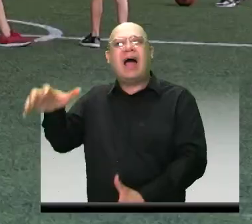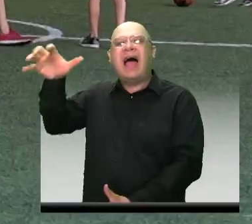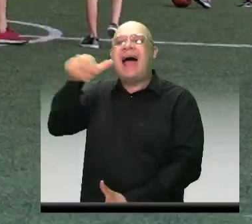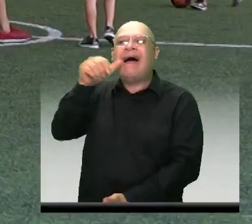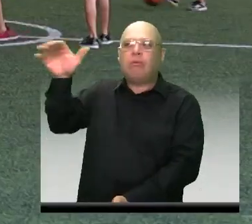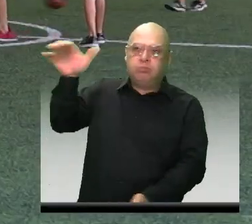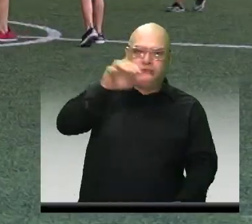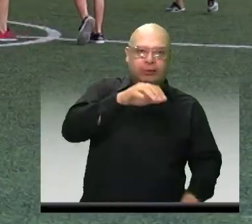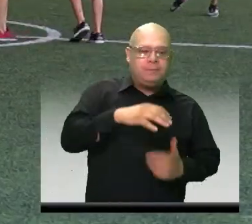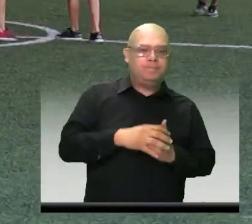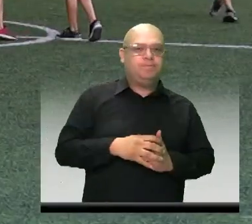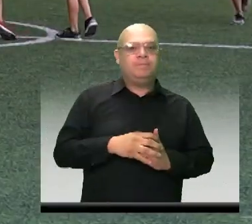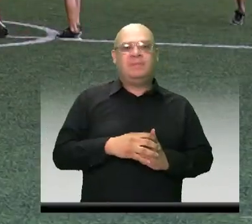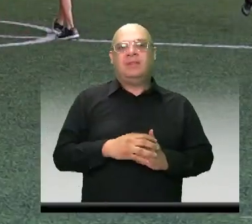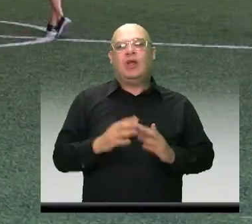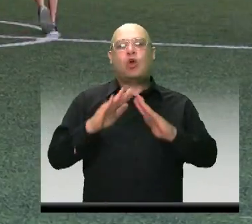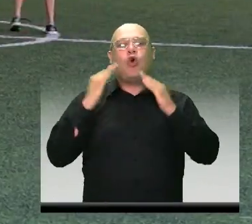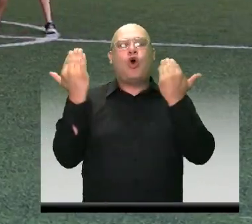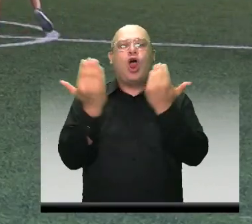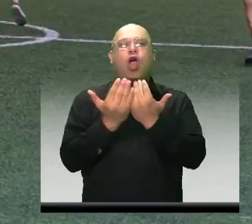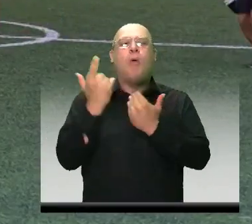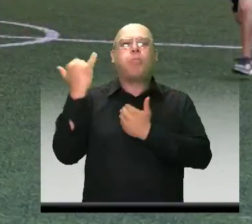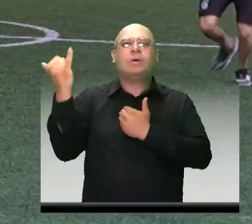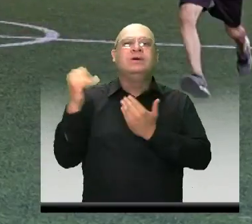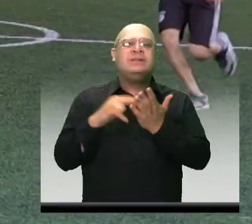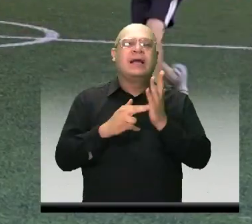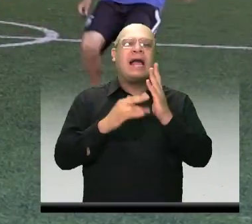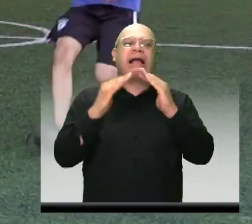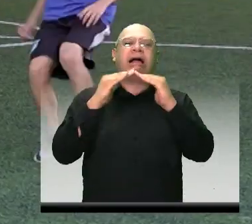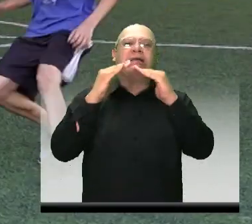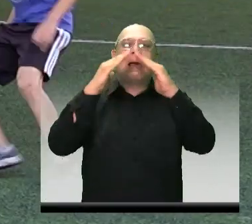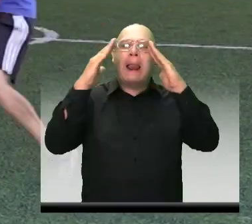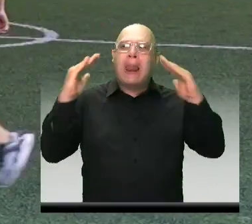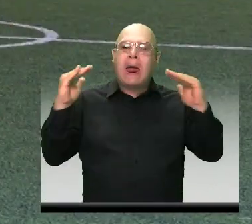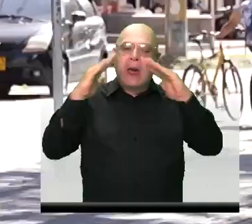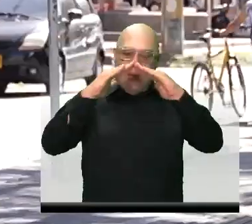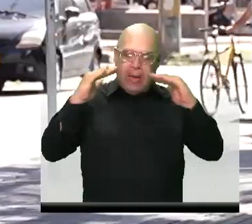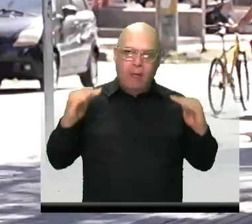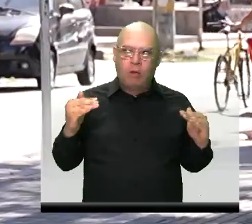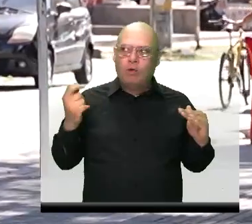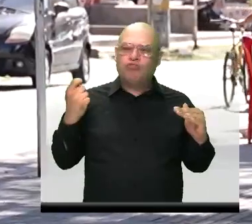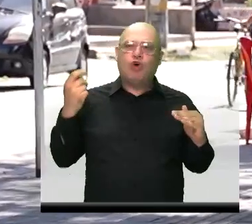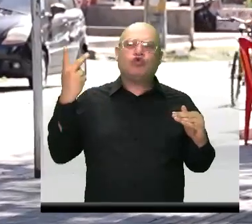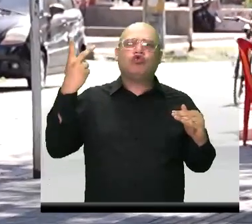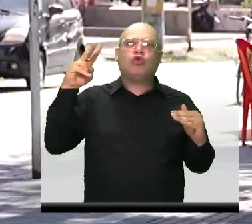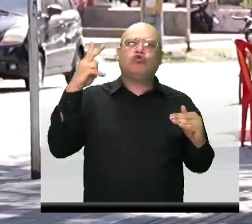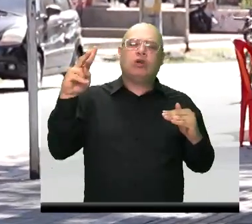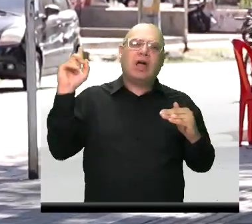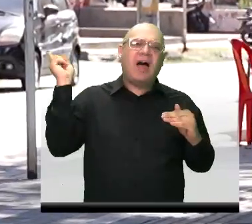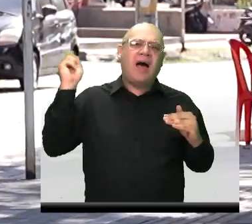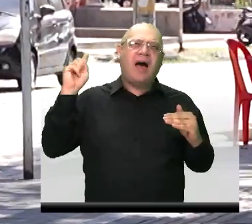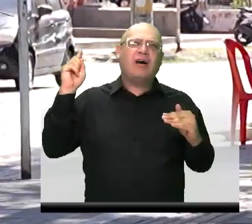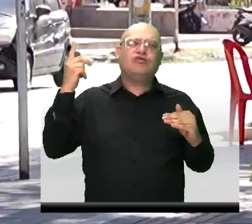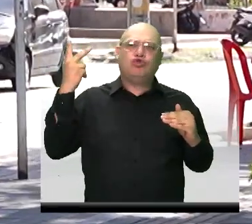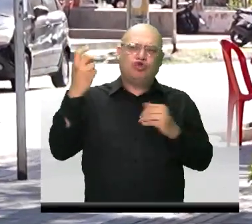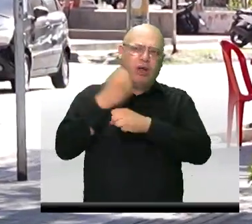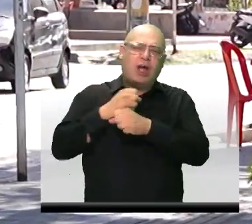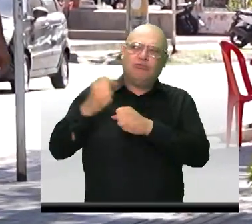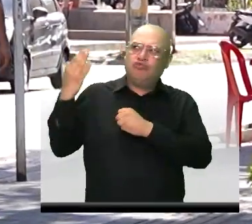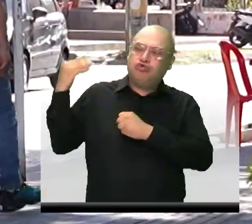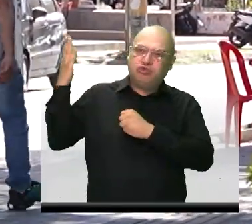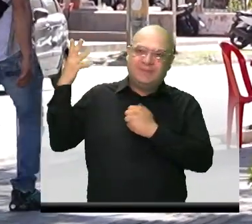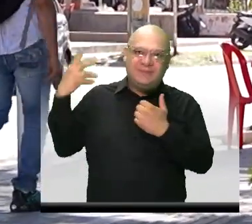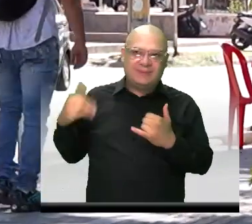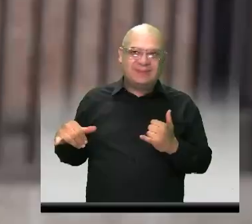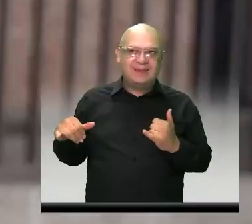una casita de teja que después con él hace por ahí 12 años la convirtieron en lo que